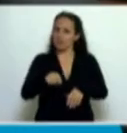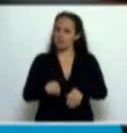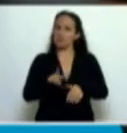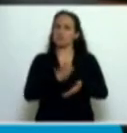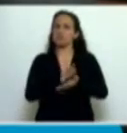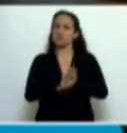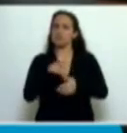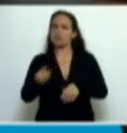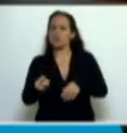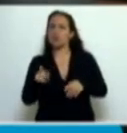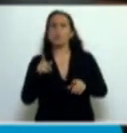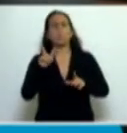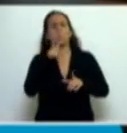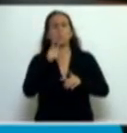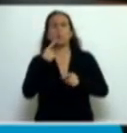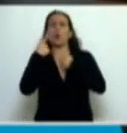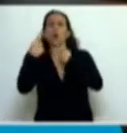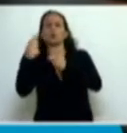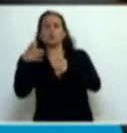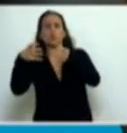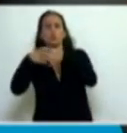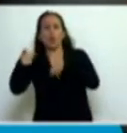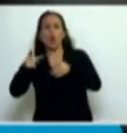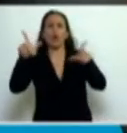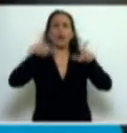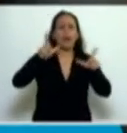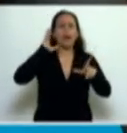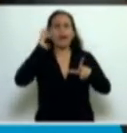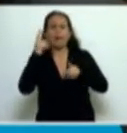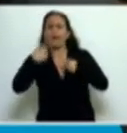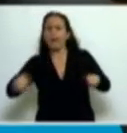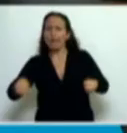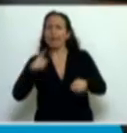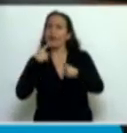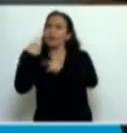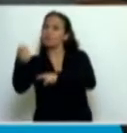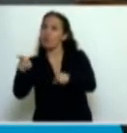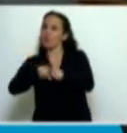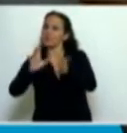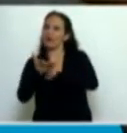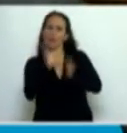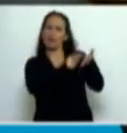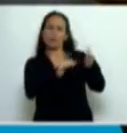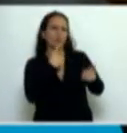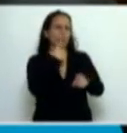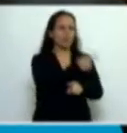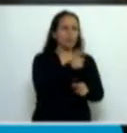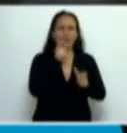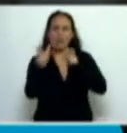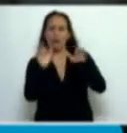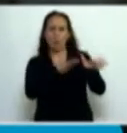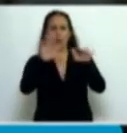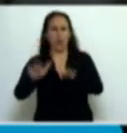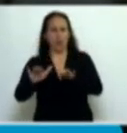analistas, a consultoras, a medios de difusión del mismo modo que se nos responde a diputados de la Nación o